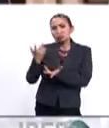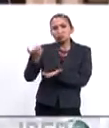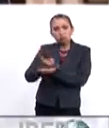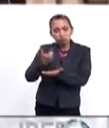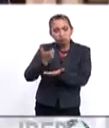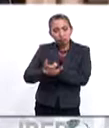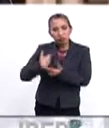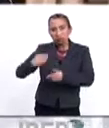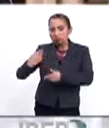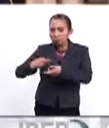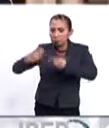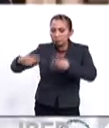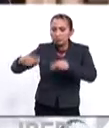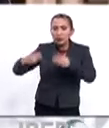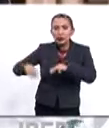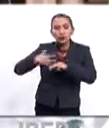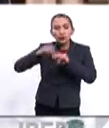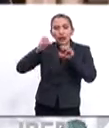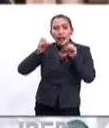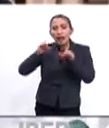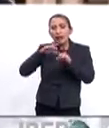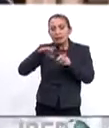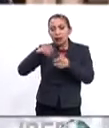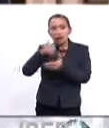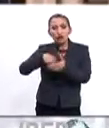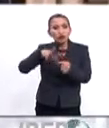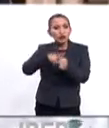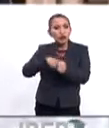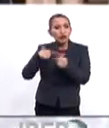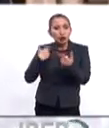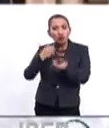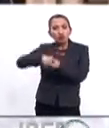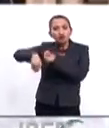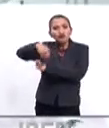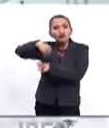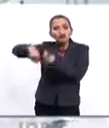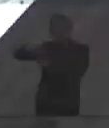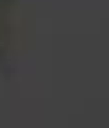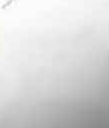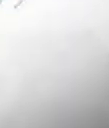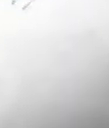economías de mercado y una agencia social con sostenibilidad.